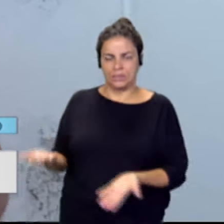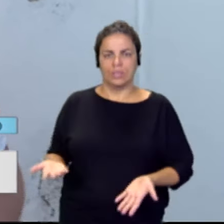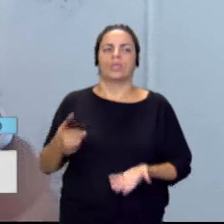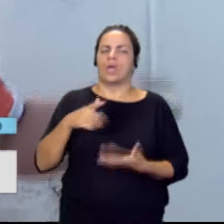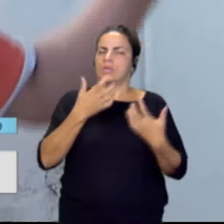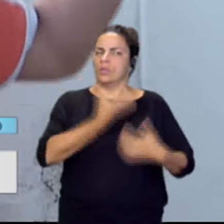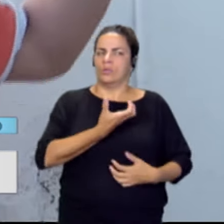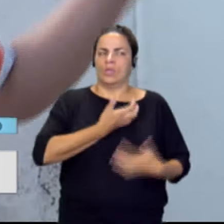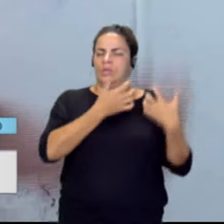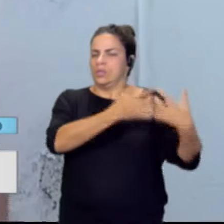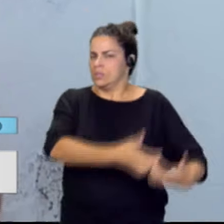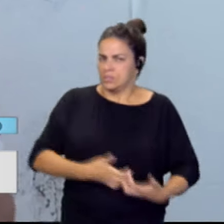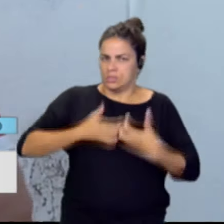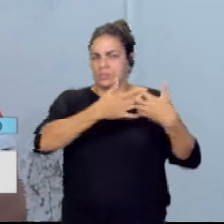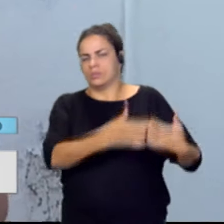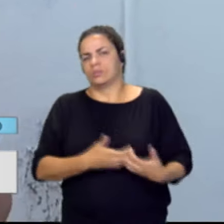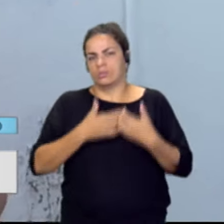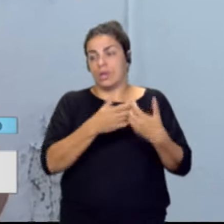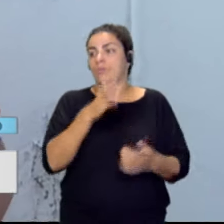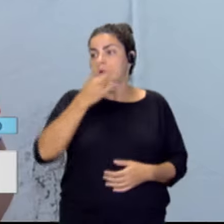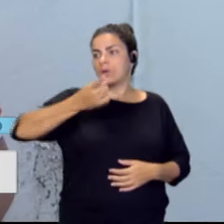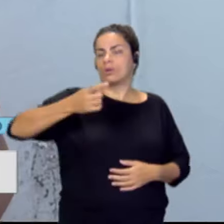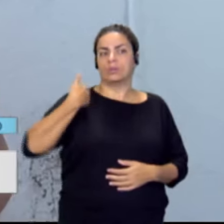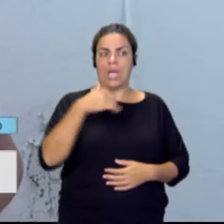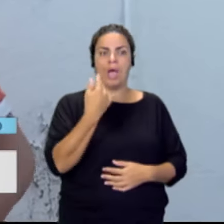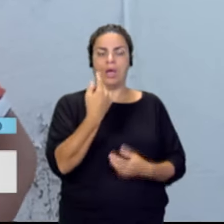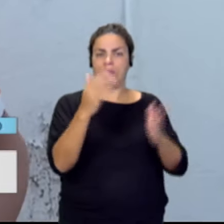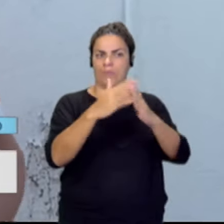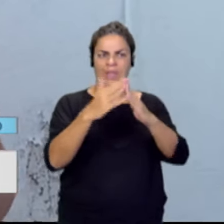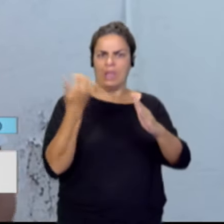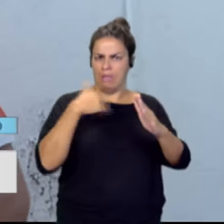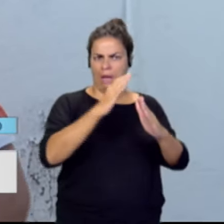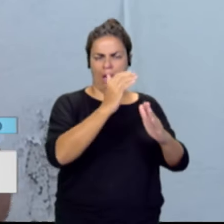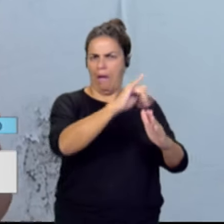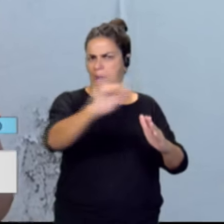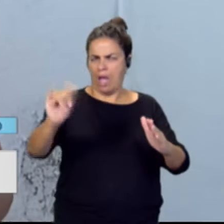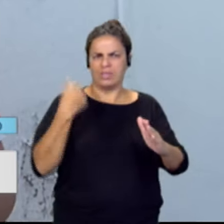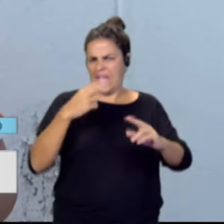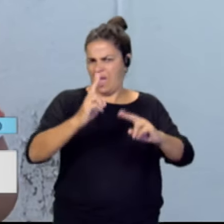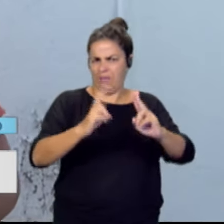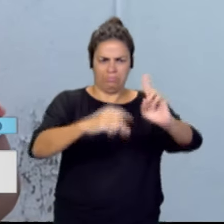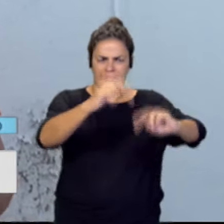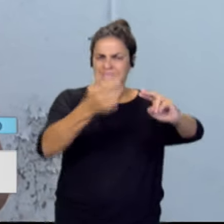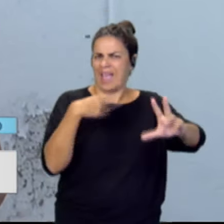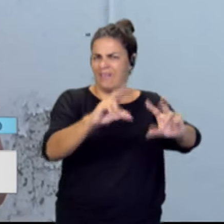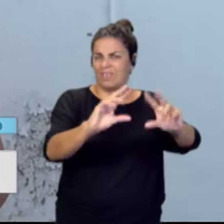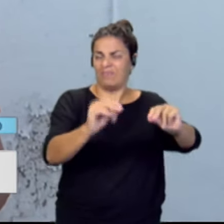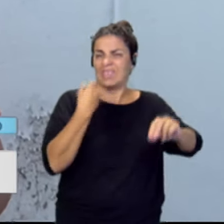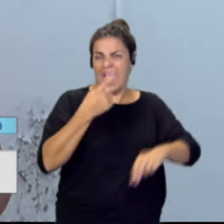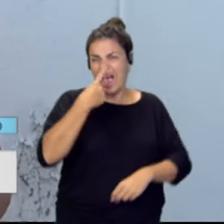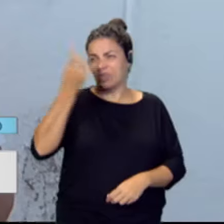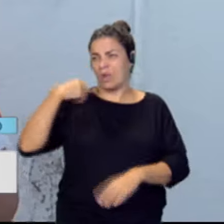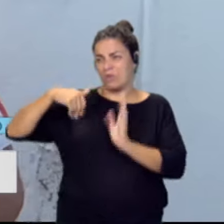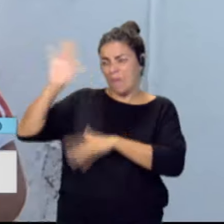el Ayuntamiento. Tenemos unas viviendas ya terminadas que tenían que haberse entregado hace un año y pico y van ya camino